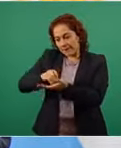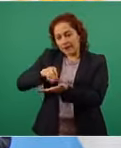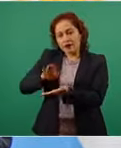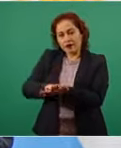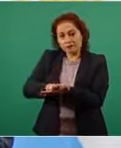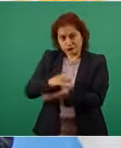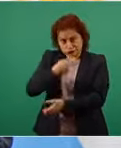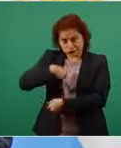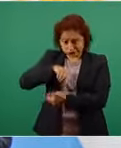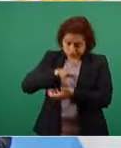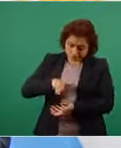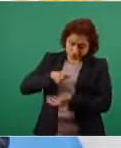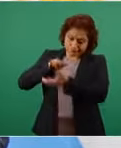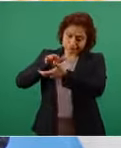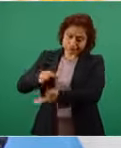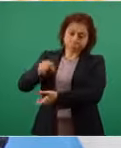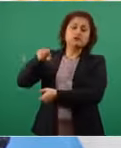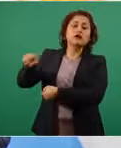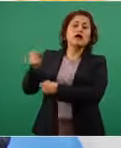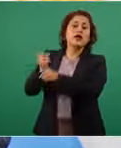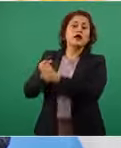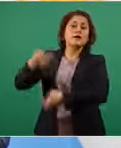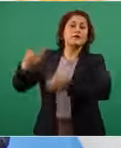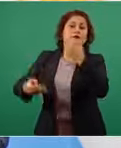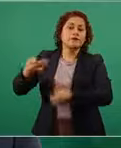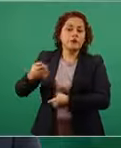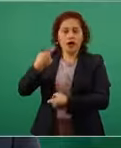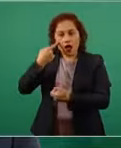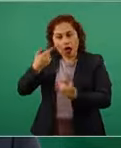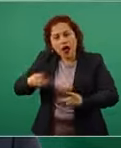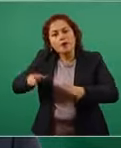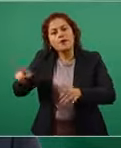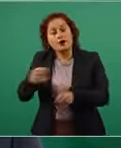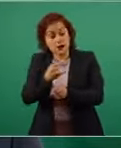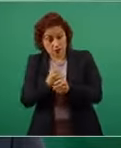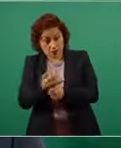alguna vez se dignan a investigar a los poderosos